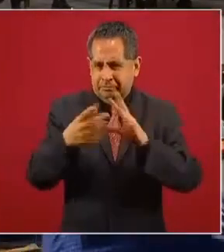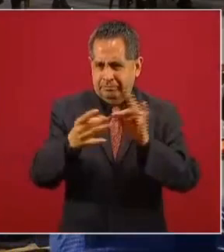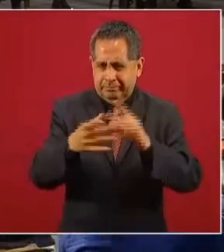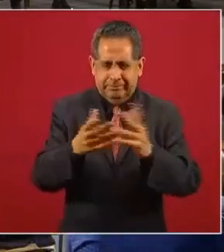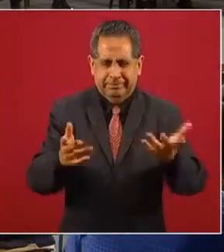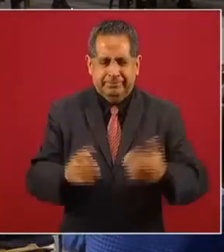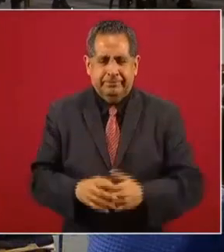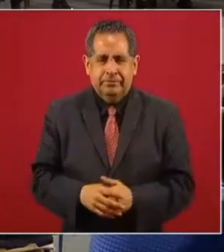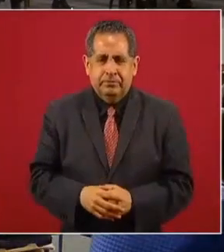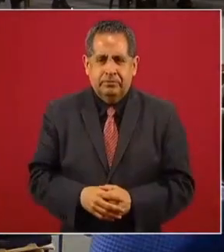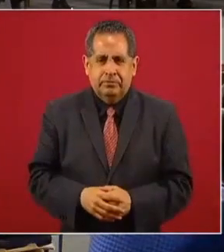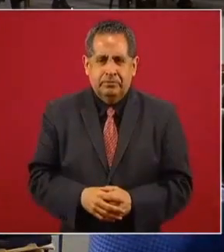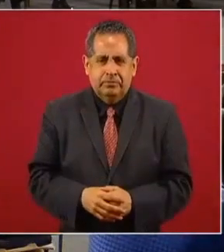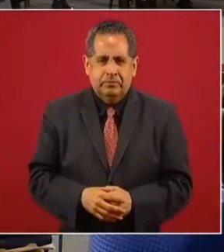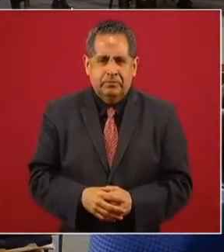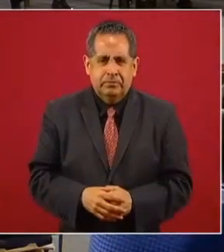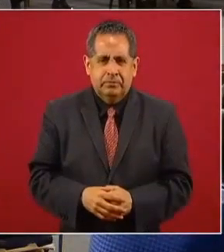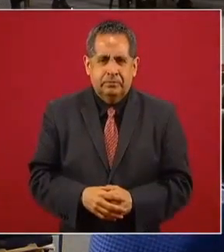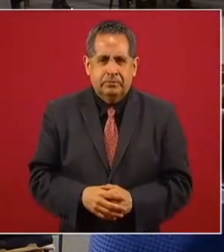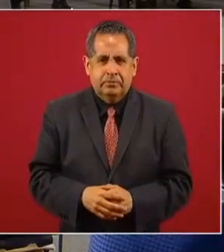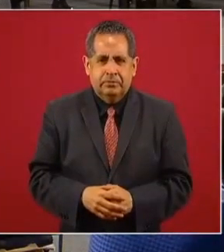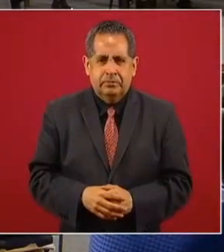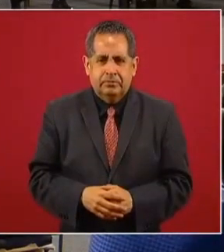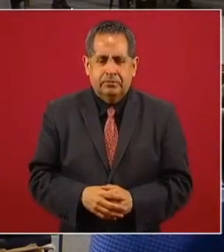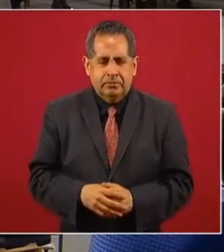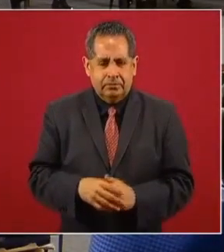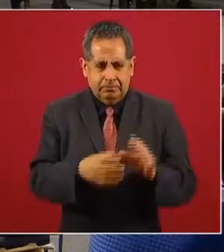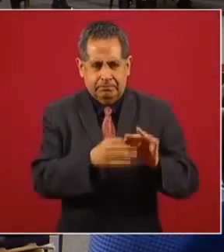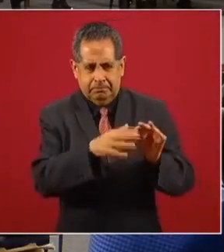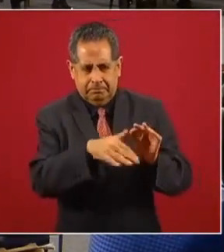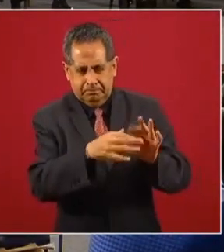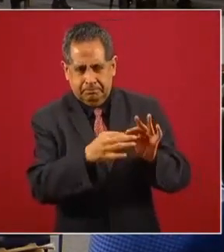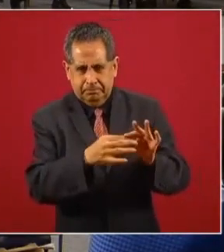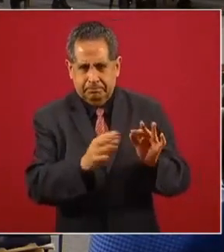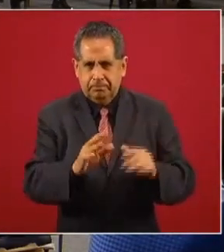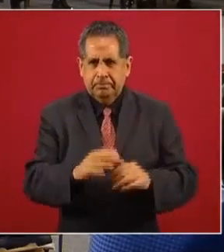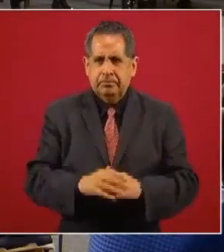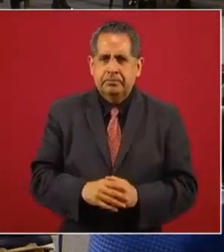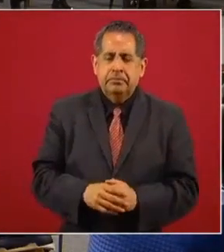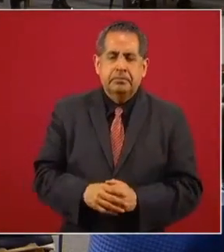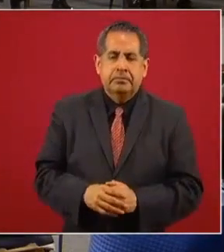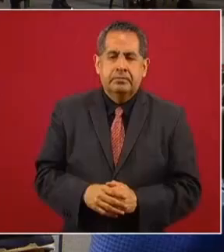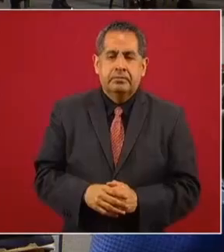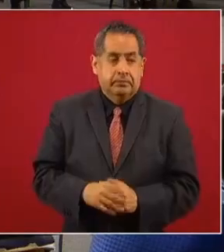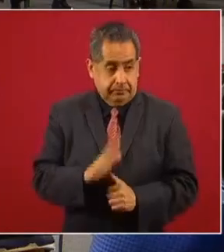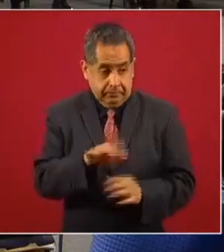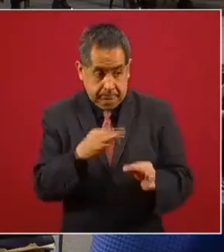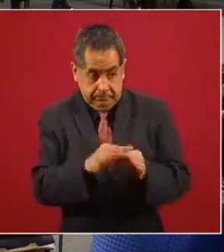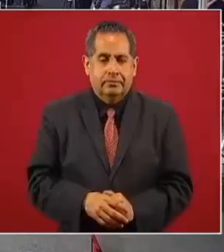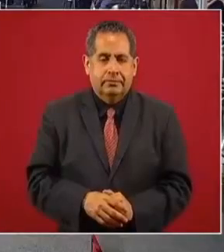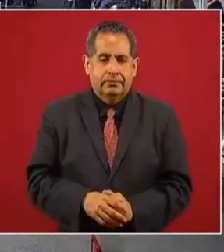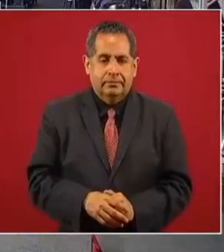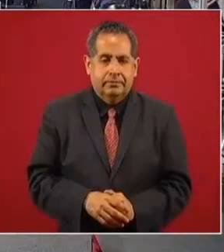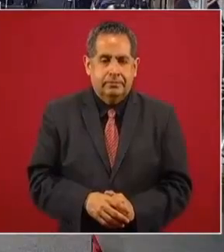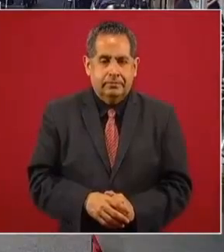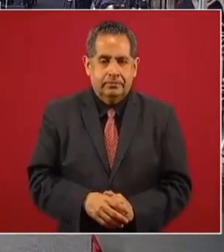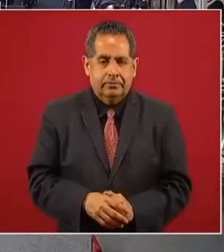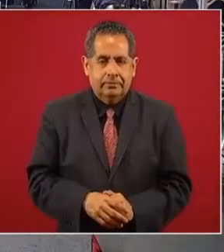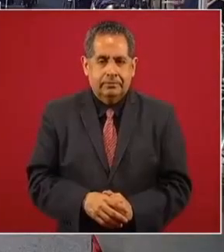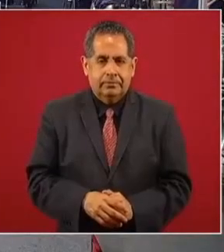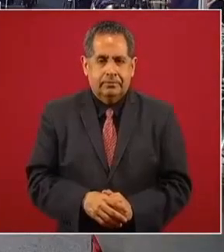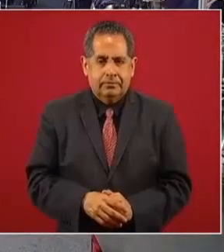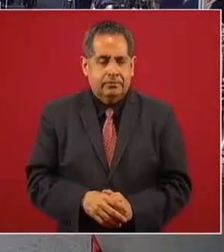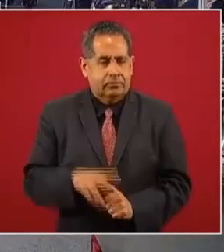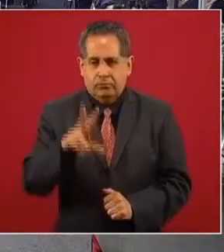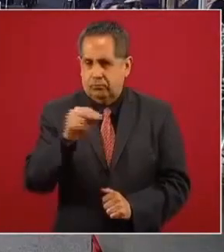mientras la buscan. Ya la tienen, pero que no se